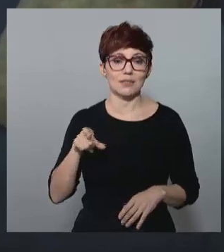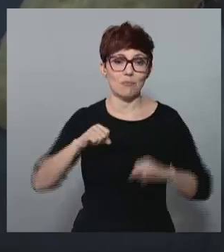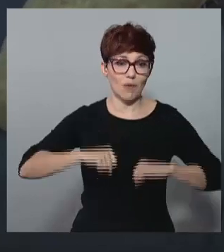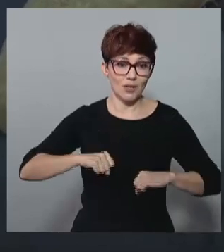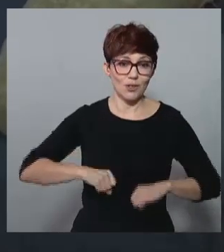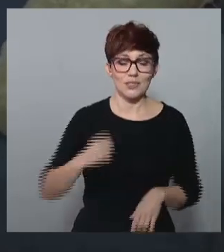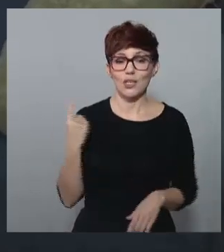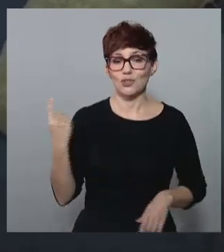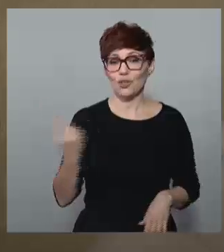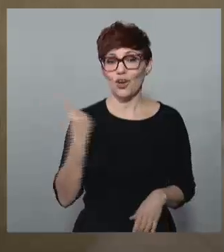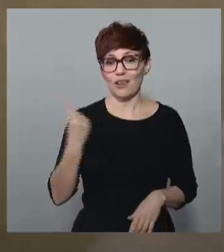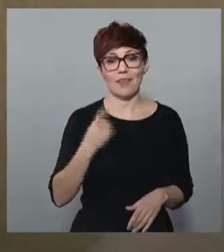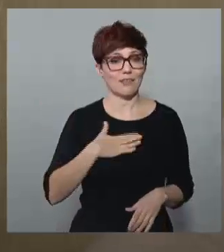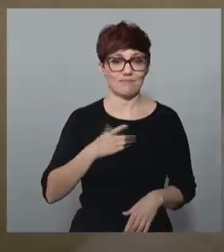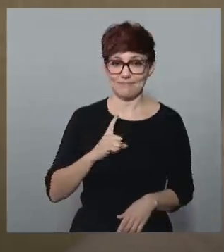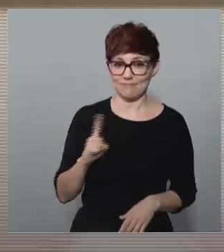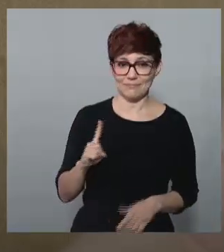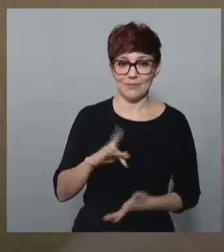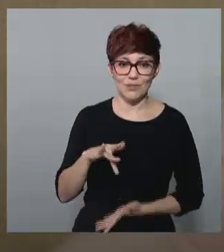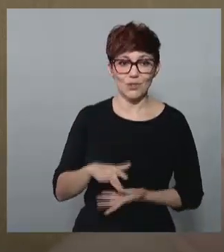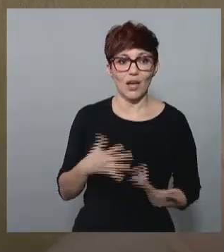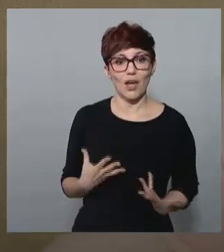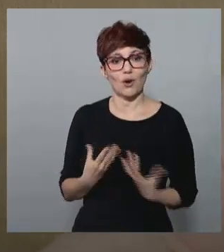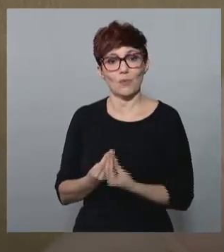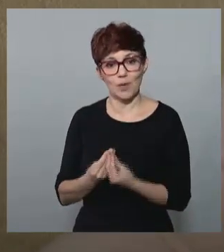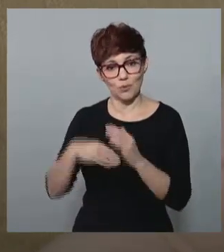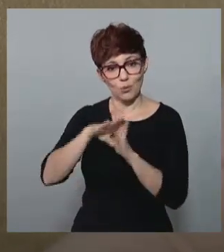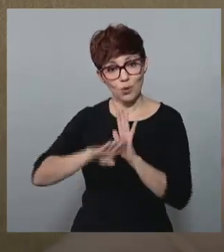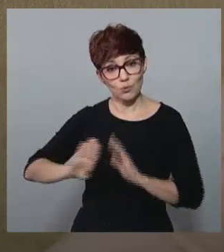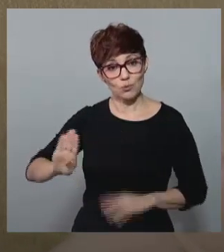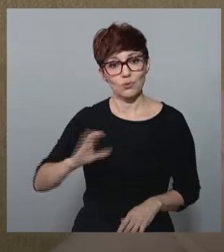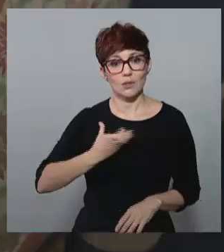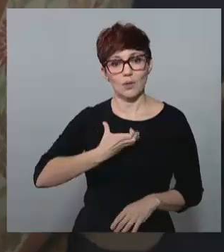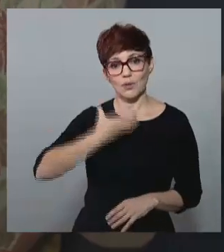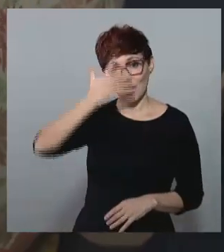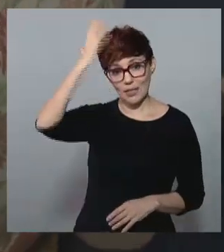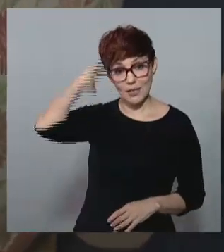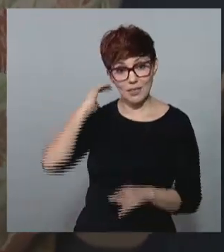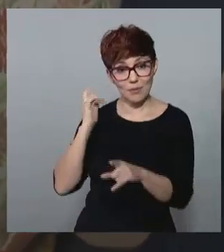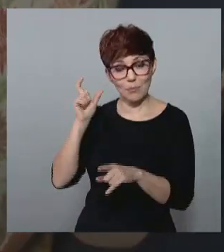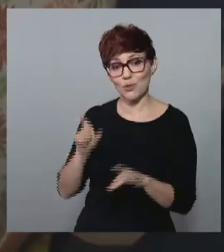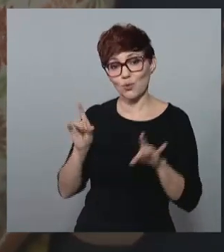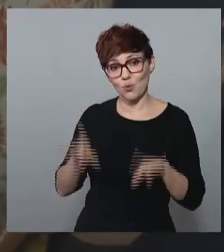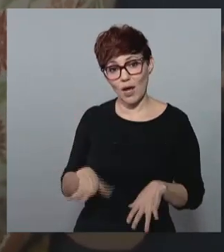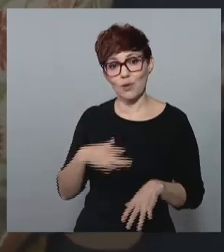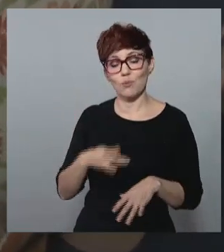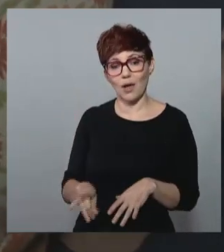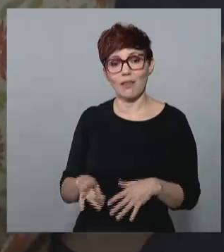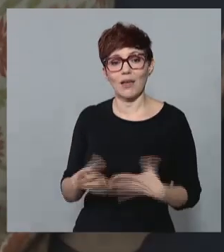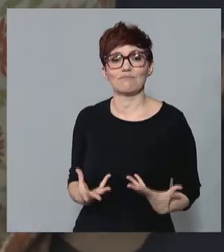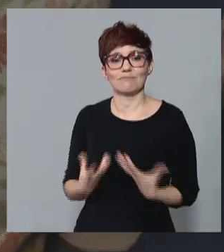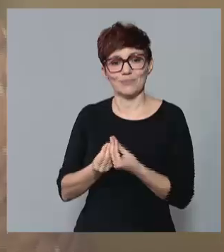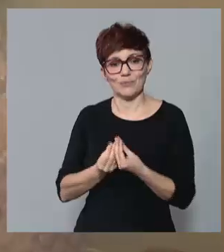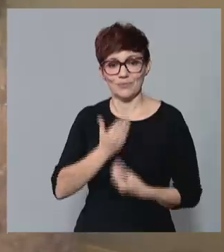deseada. Gracias al programa de acompañamiento del Ayuntamiento de Cartagena, personas como ella han podido combatir la soledad.